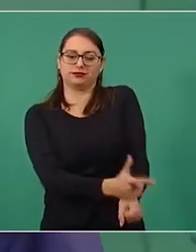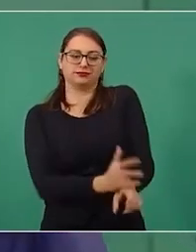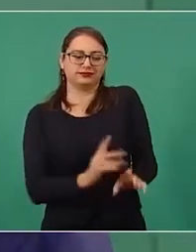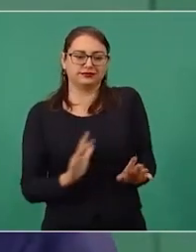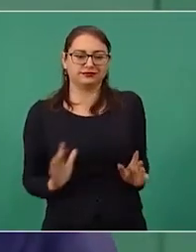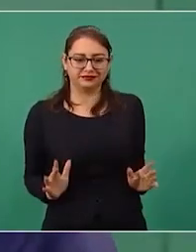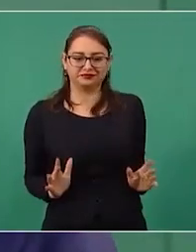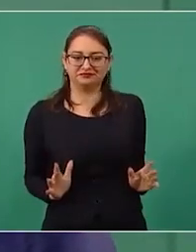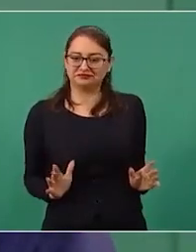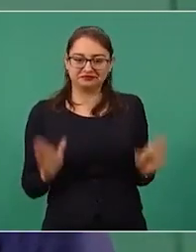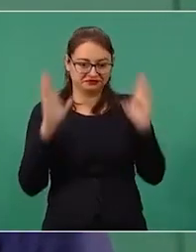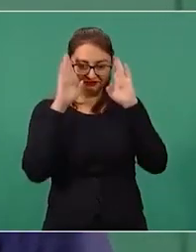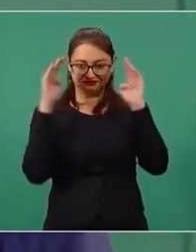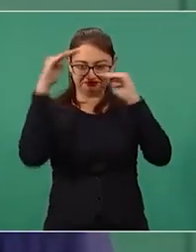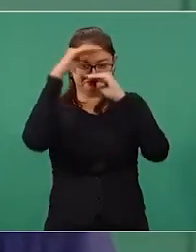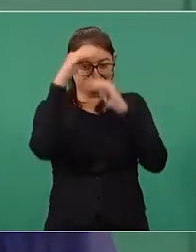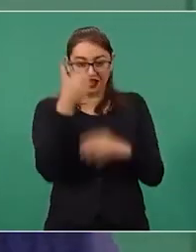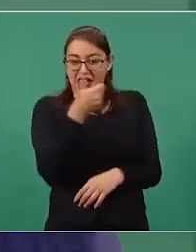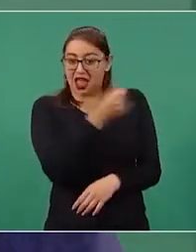conservadores. Conservadores.